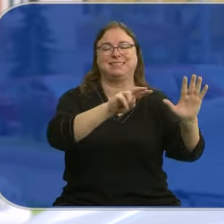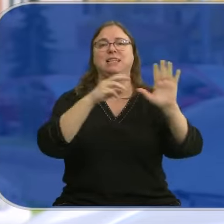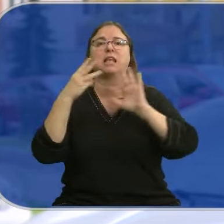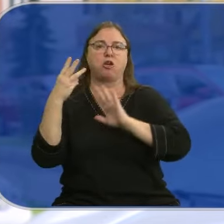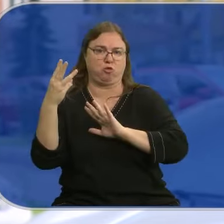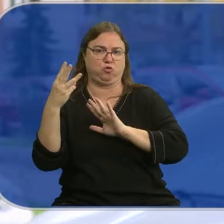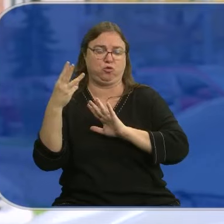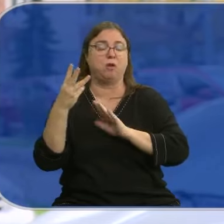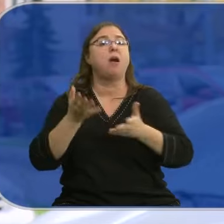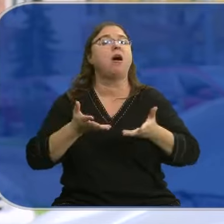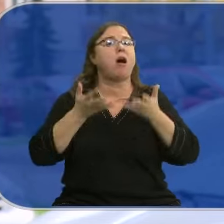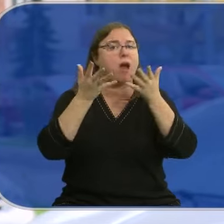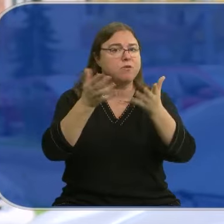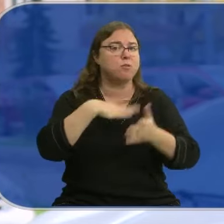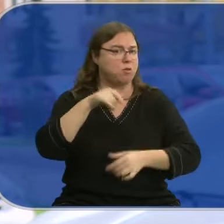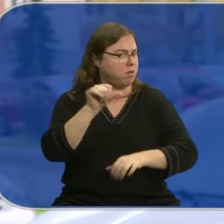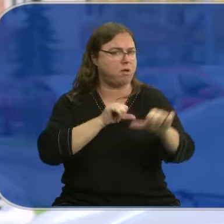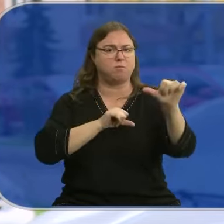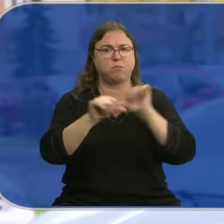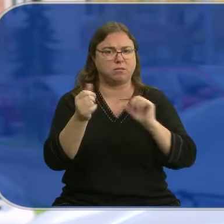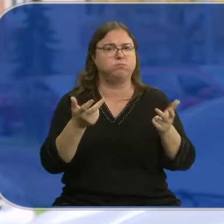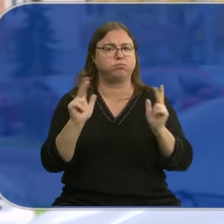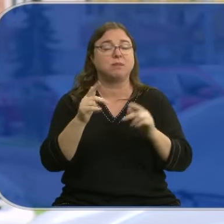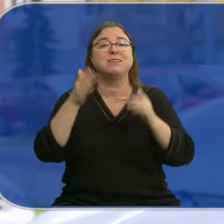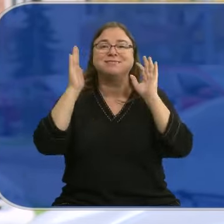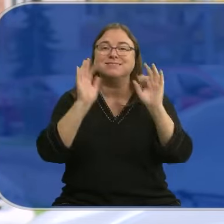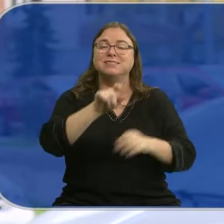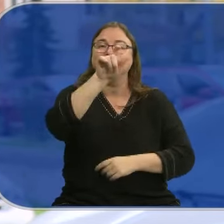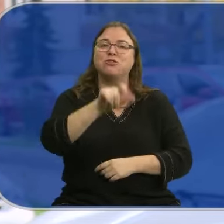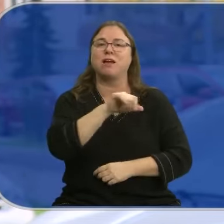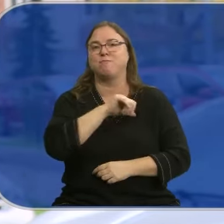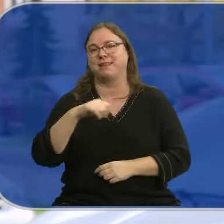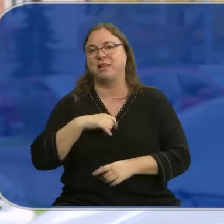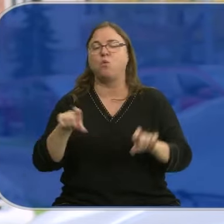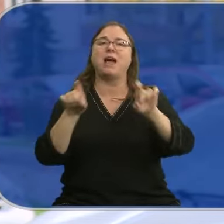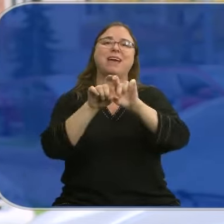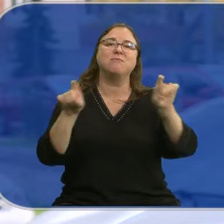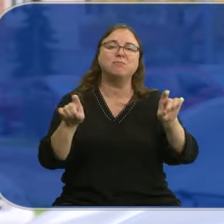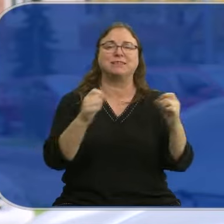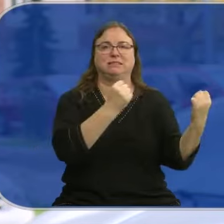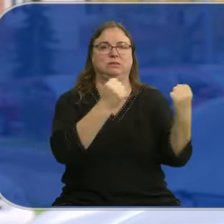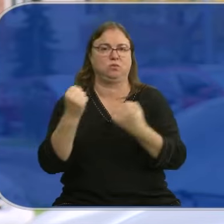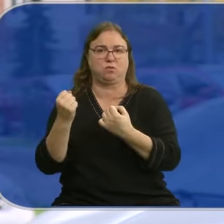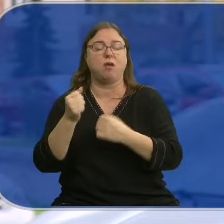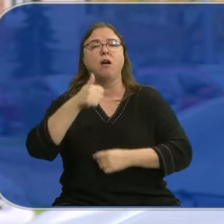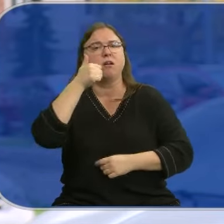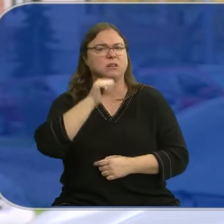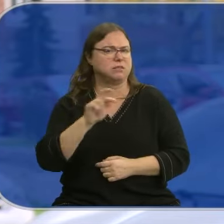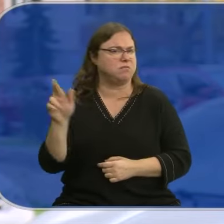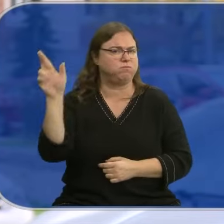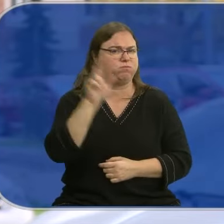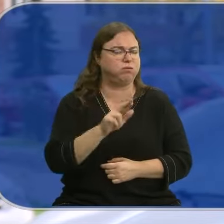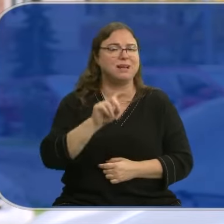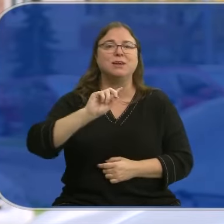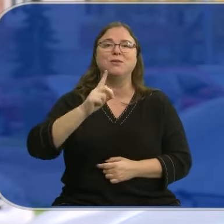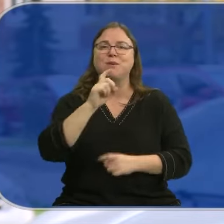Ayudas que están disponibles desde este mismo momento y que van enfocadas a particulares empresas e instituciones. Sánchez ha insistido mucho en que este